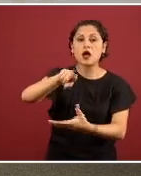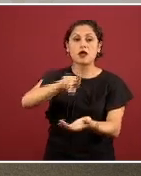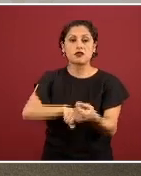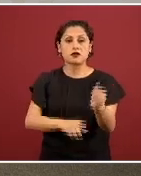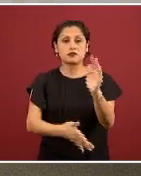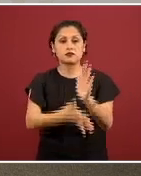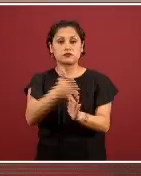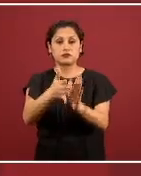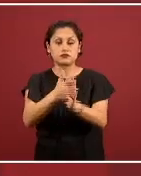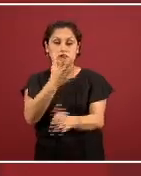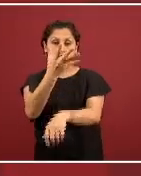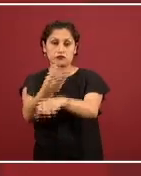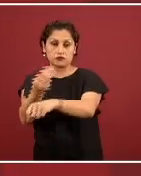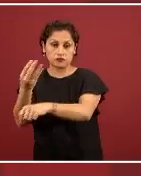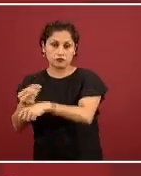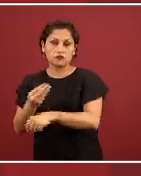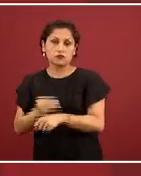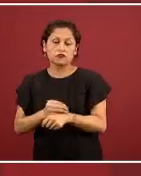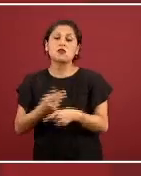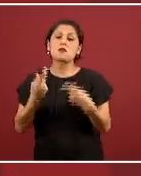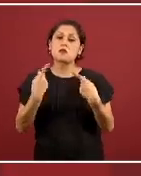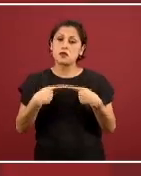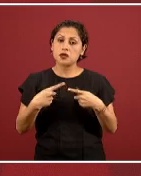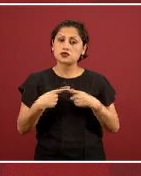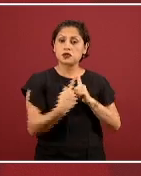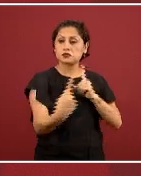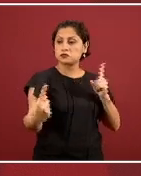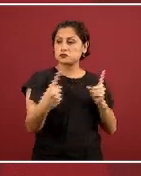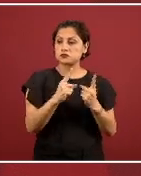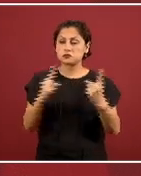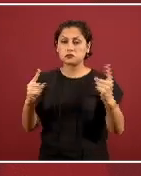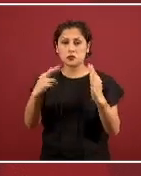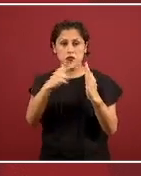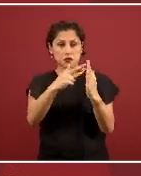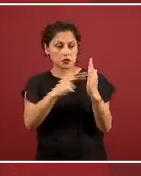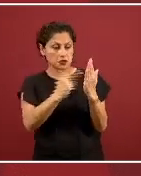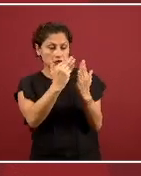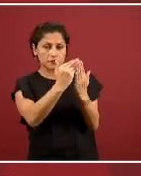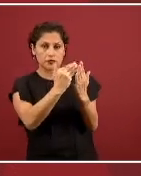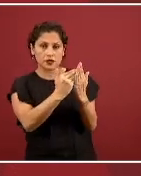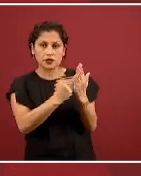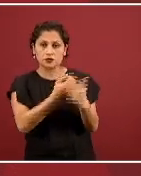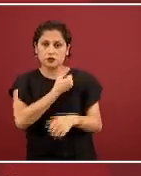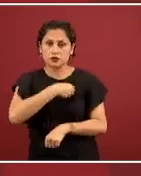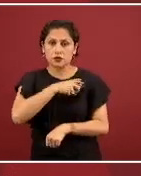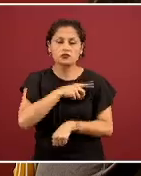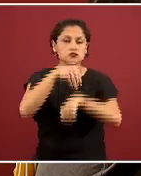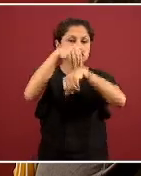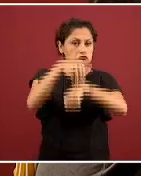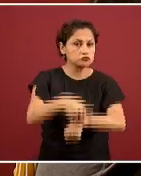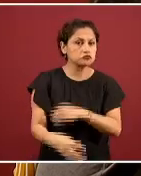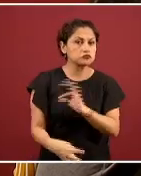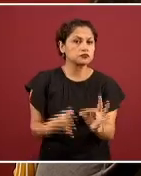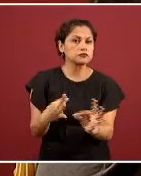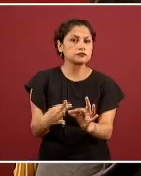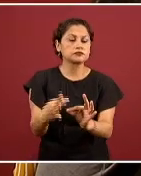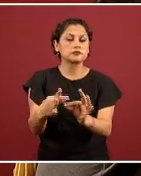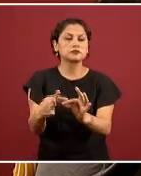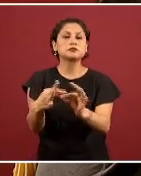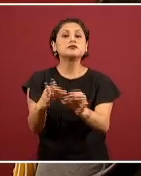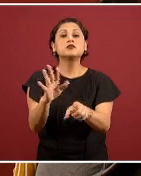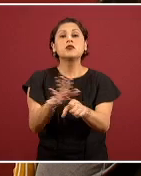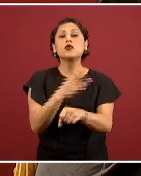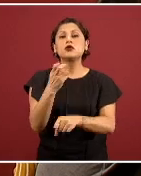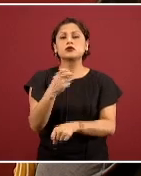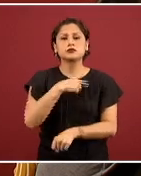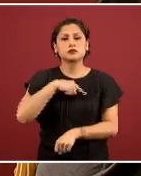demás lineamientos se pueden y se están cumpliendo apropiadamente y por eso decidimos ese fue un criterio que se